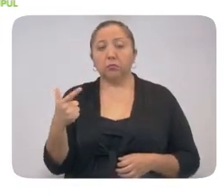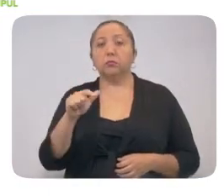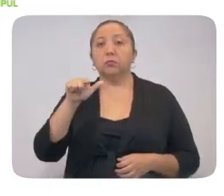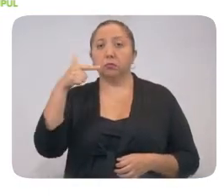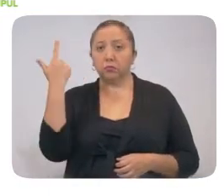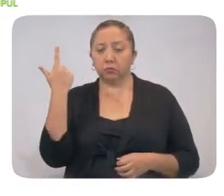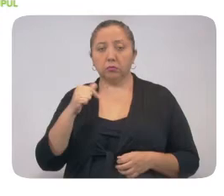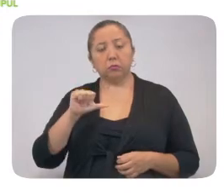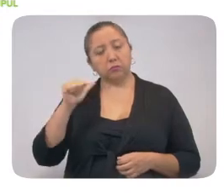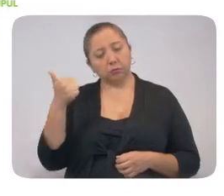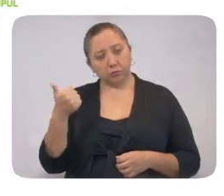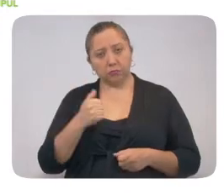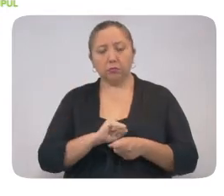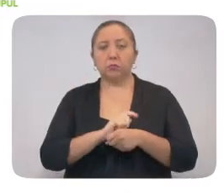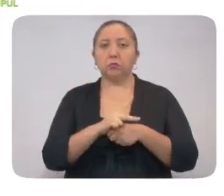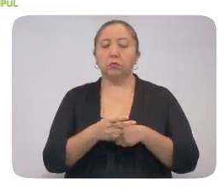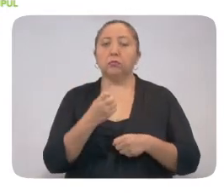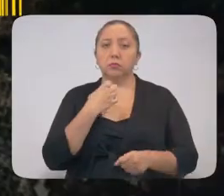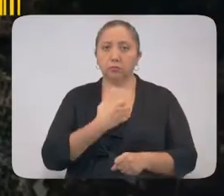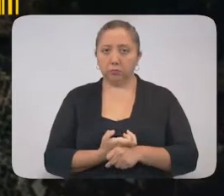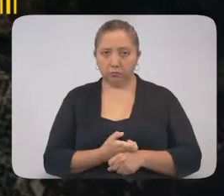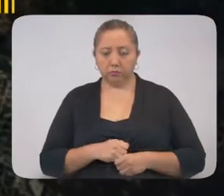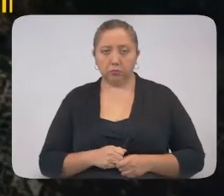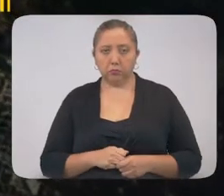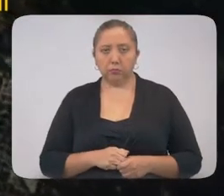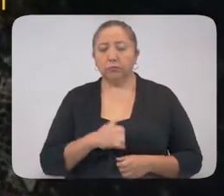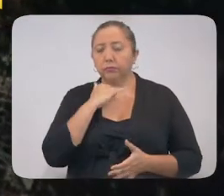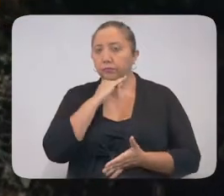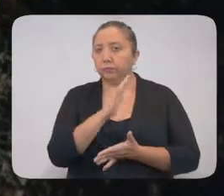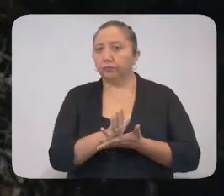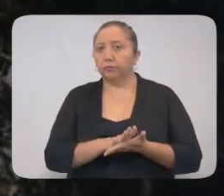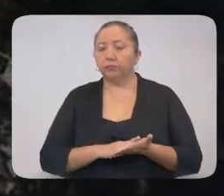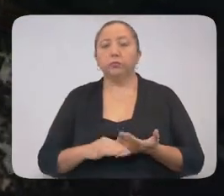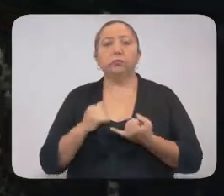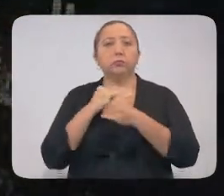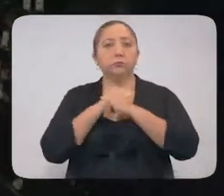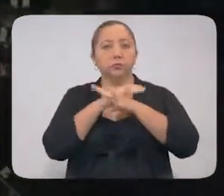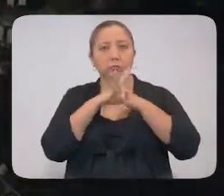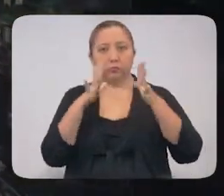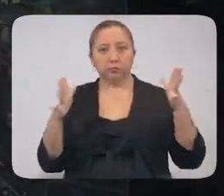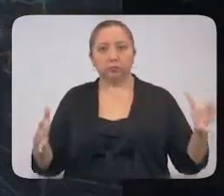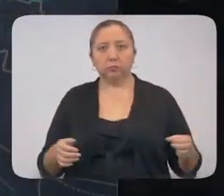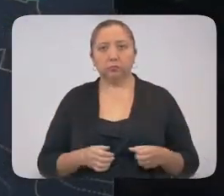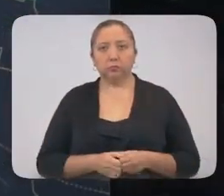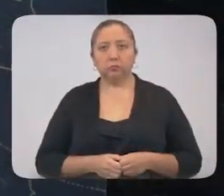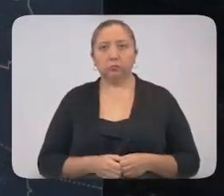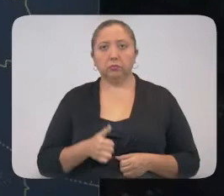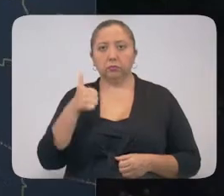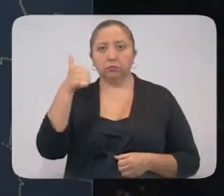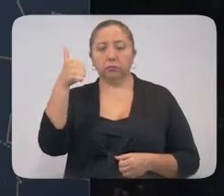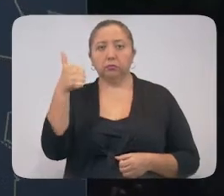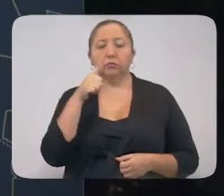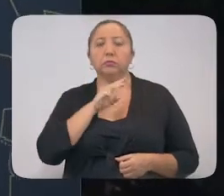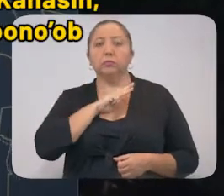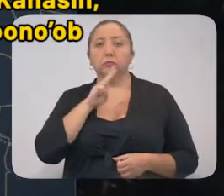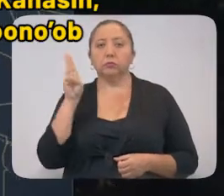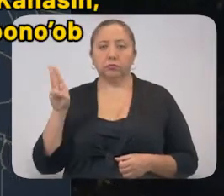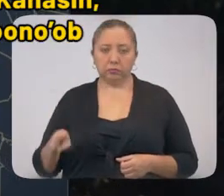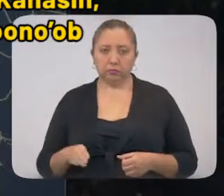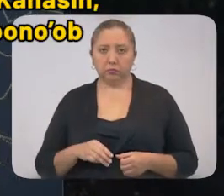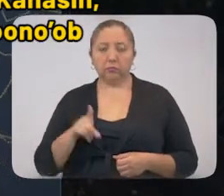los cuales son de otro país u otro estado. Lamentablemente, en este parte médico informamos de 6 fallecimientos.